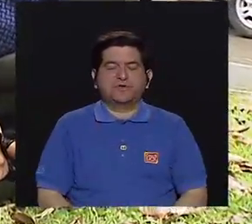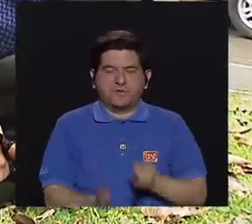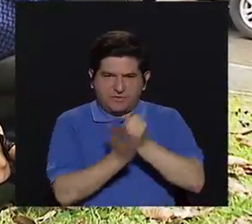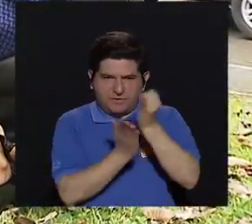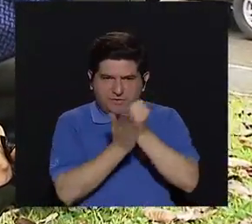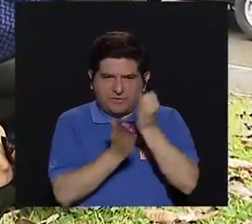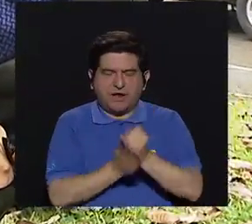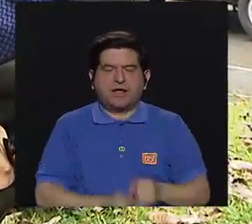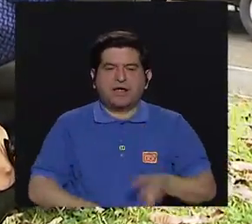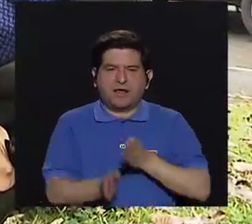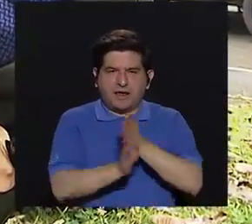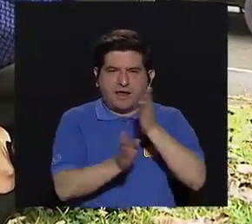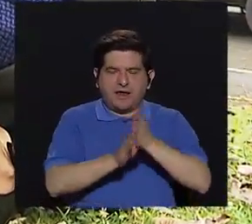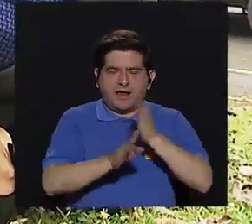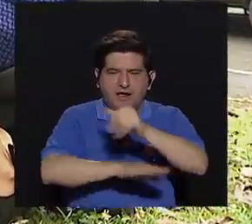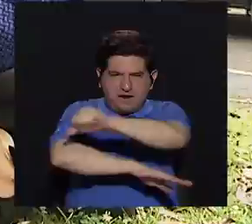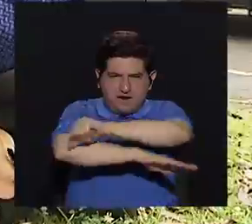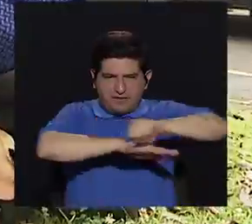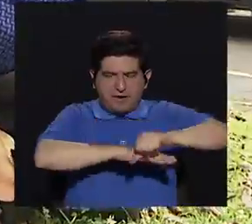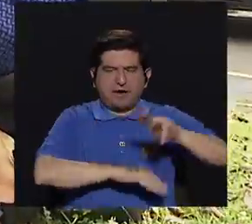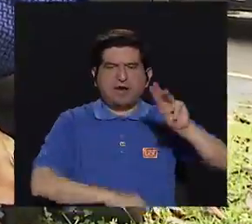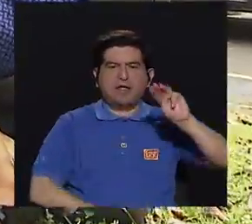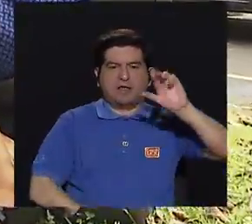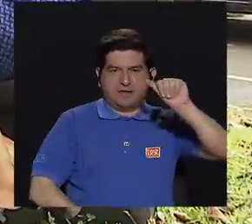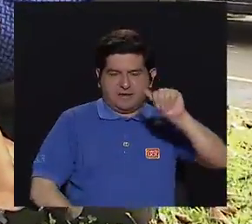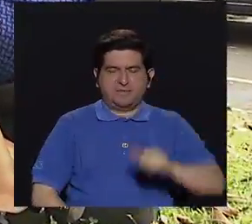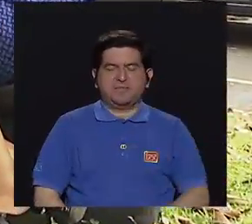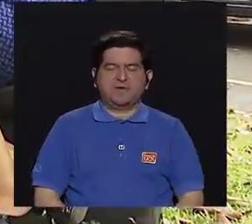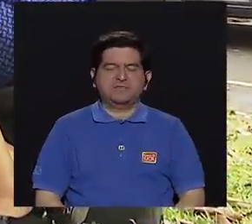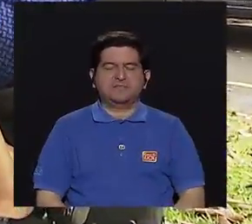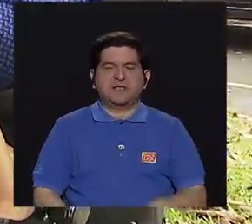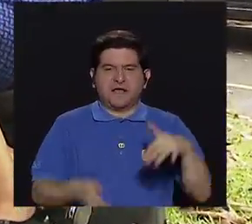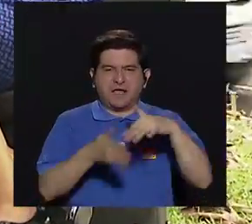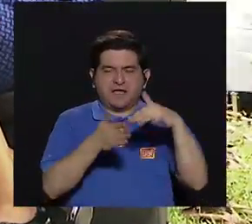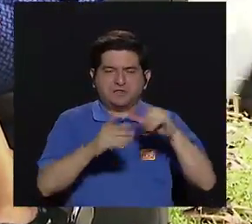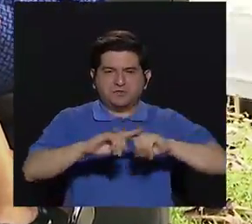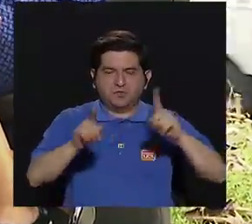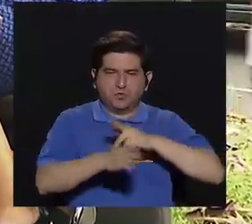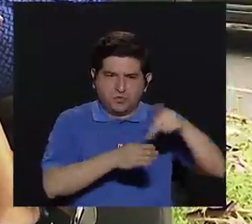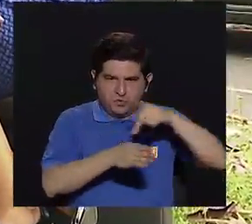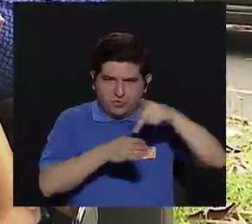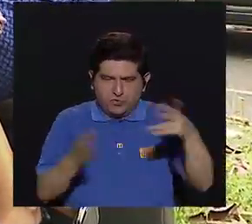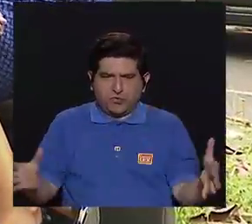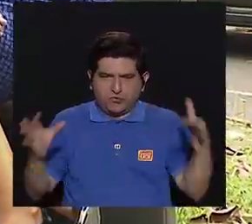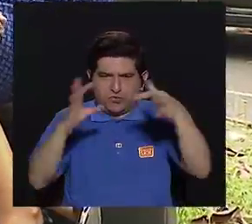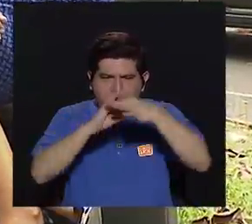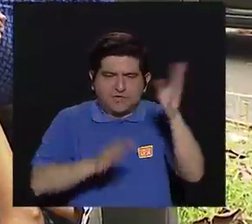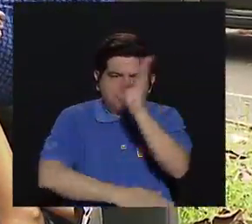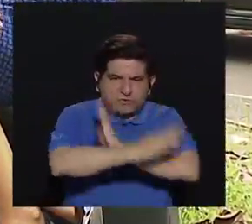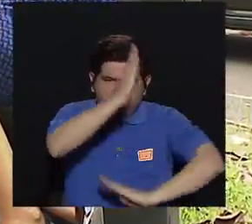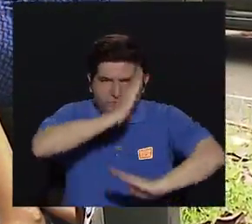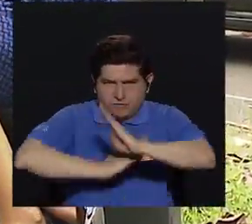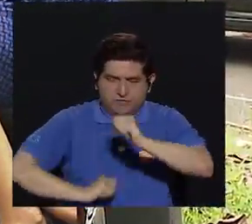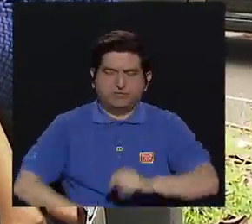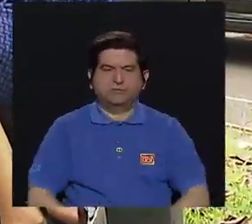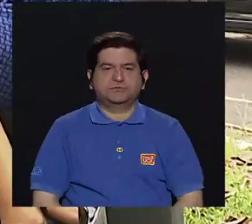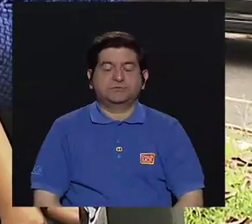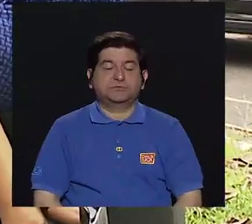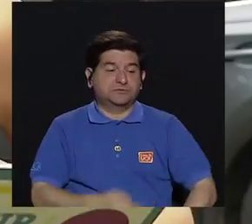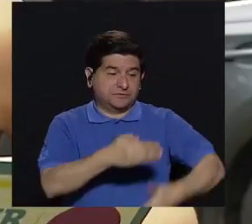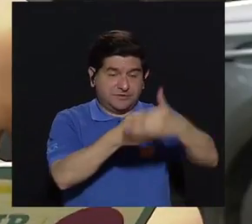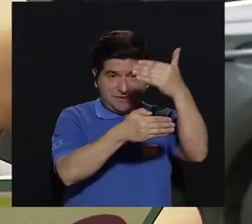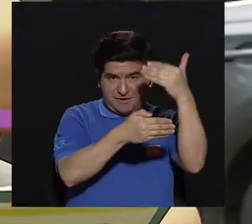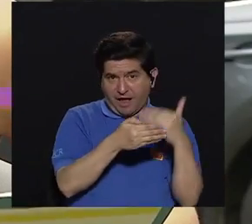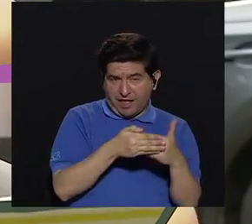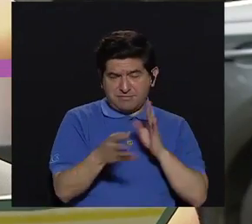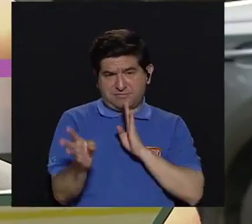arquitectura de la Universidad de Costa Rica y docente en la maestría académica de estudios interdisciplinarios sobre discapacidad. Bueno,